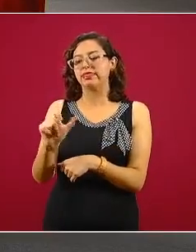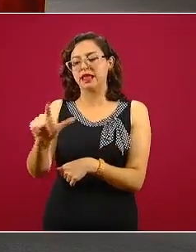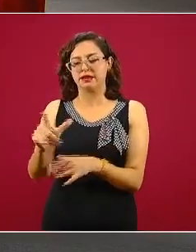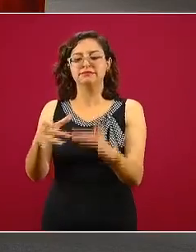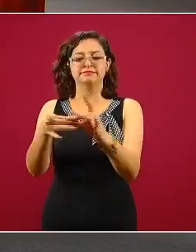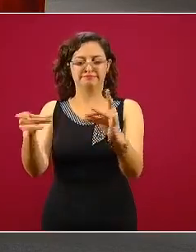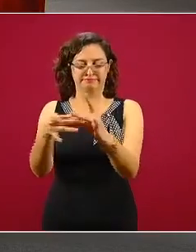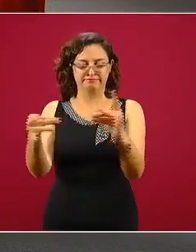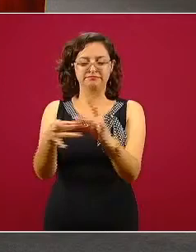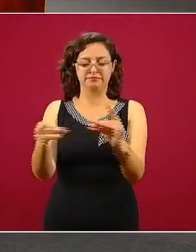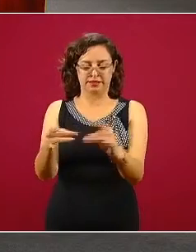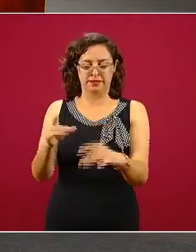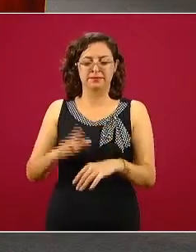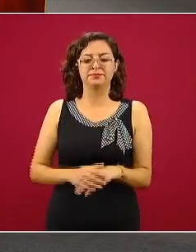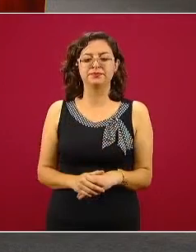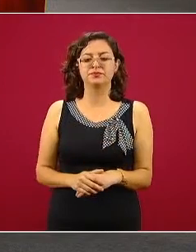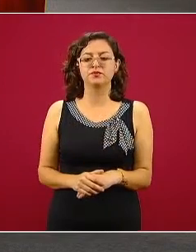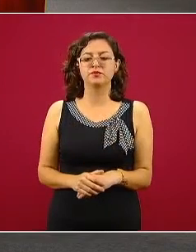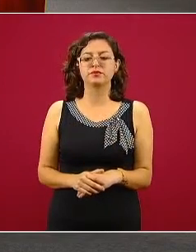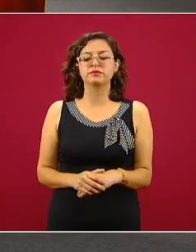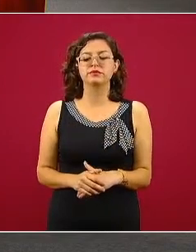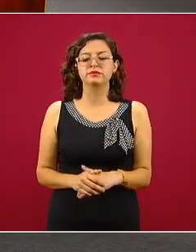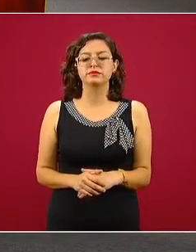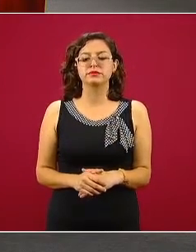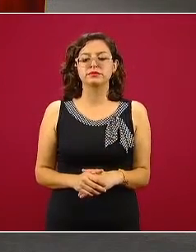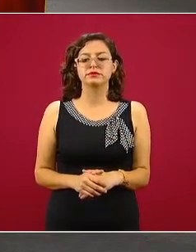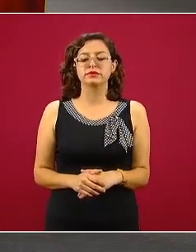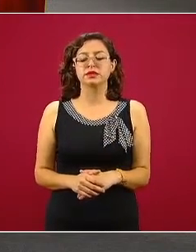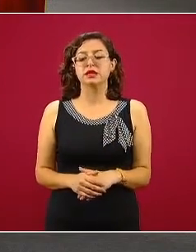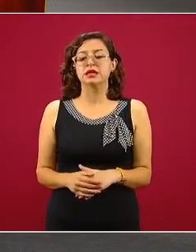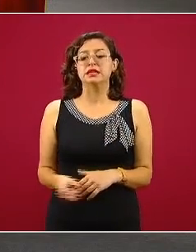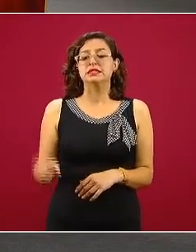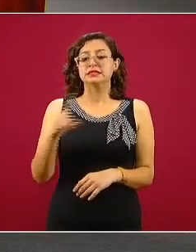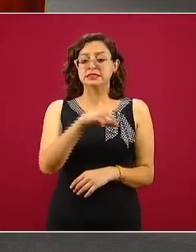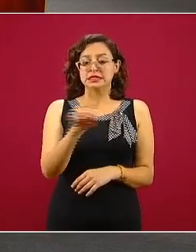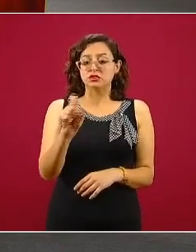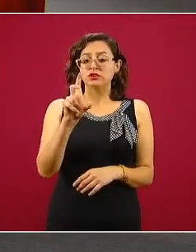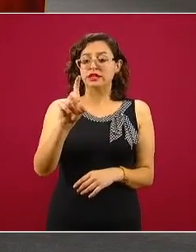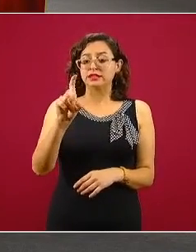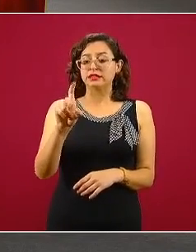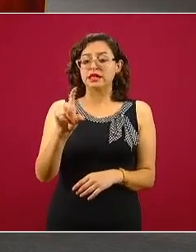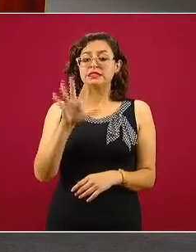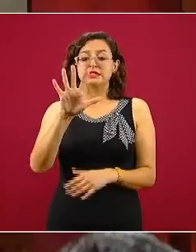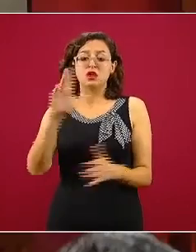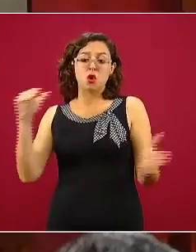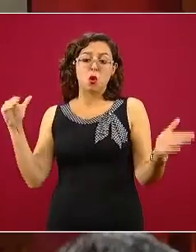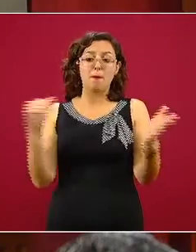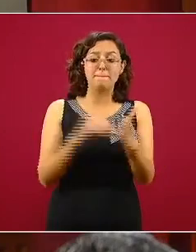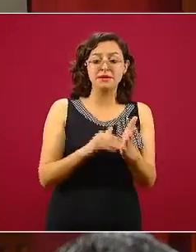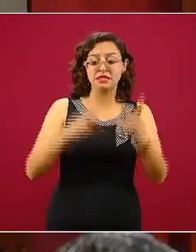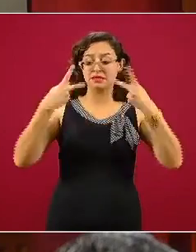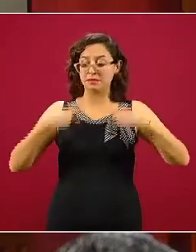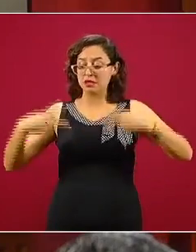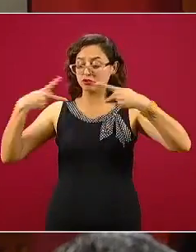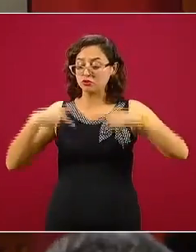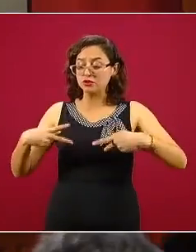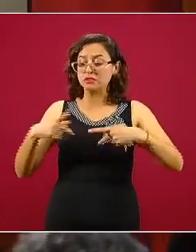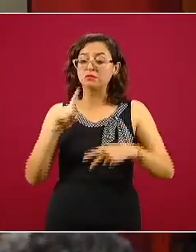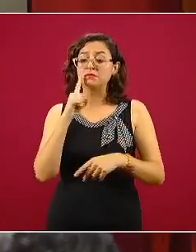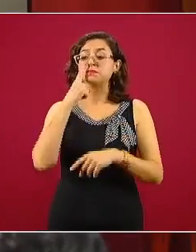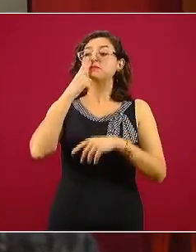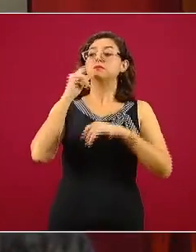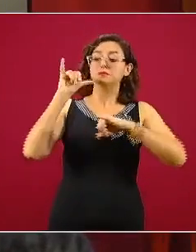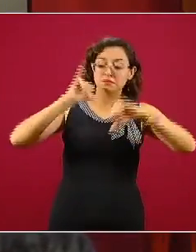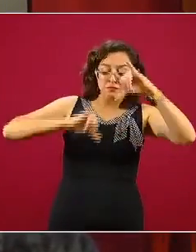este comportamiento. Son más de 135.000 las personas que en México ya han sido estudiadas y que han